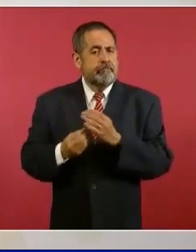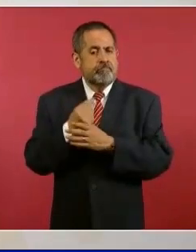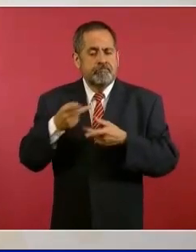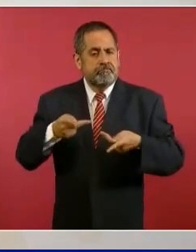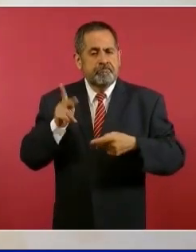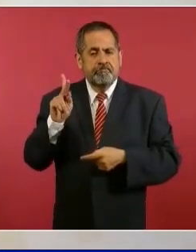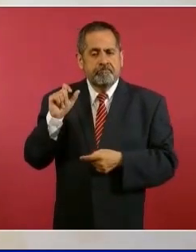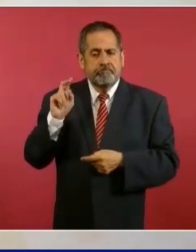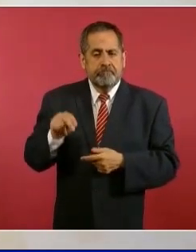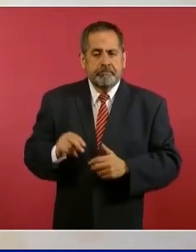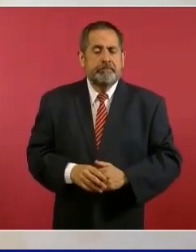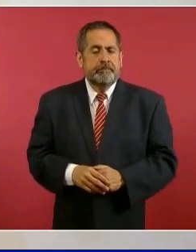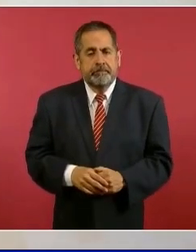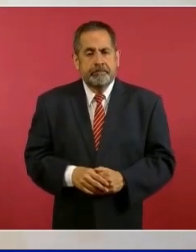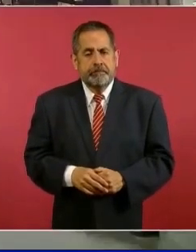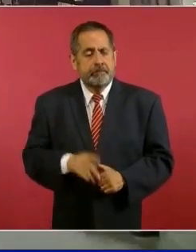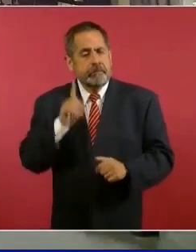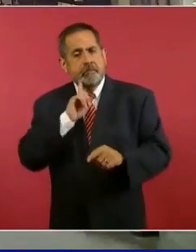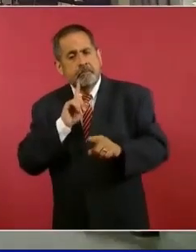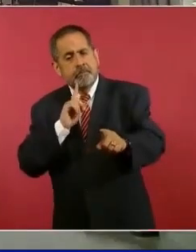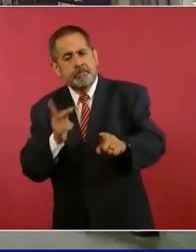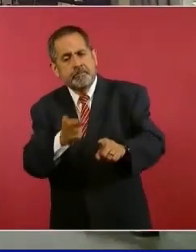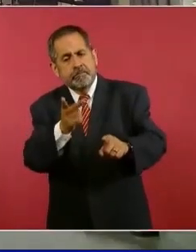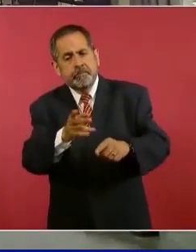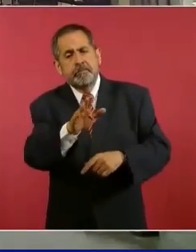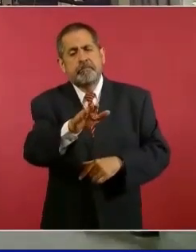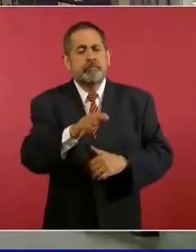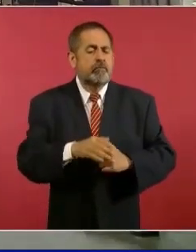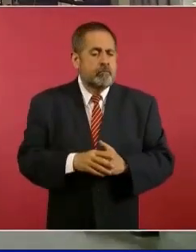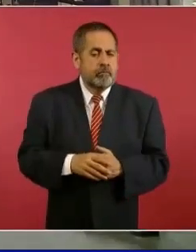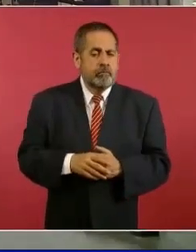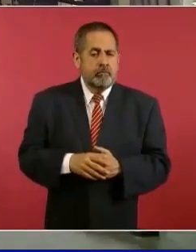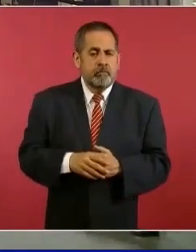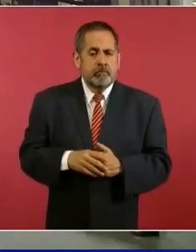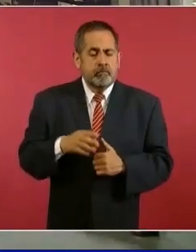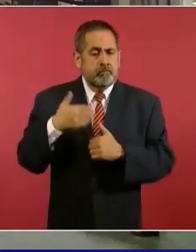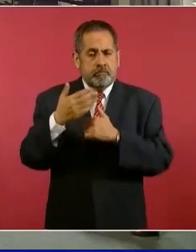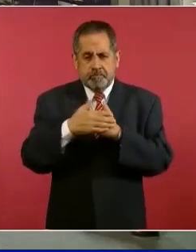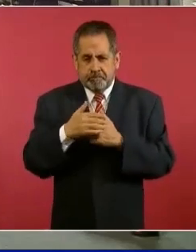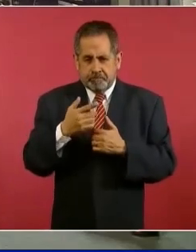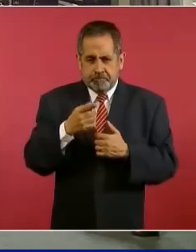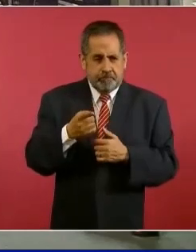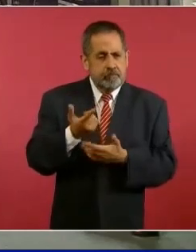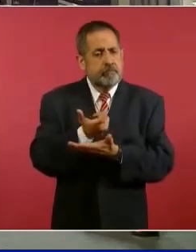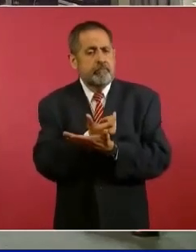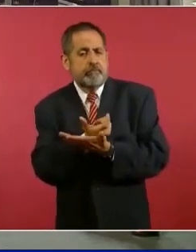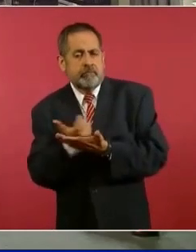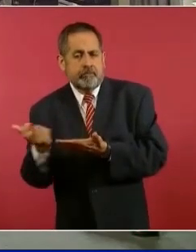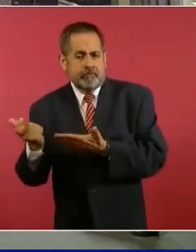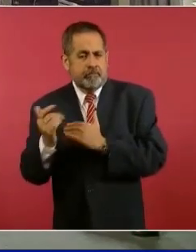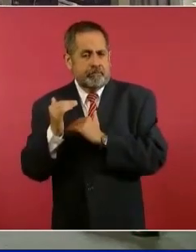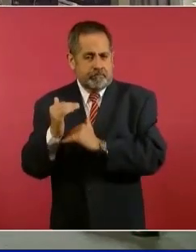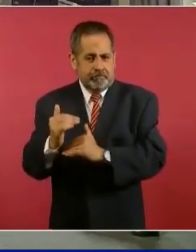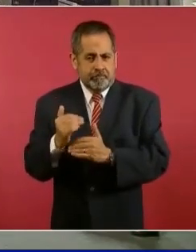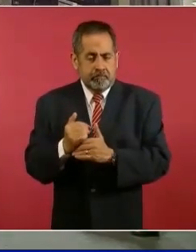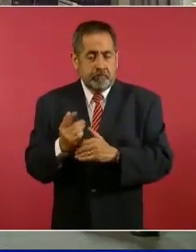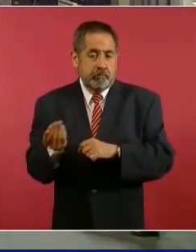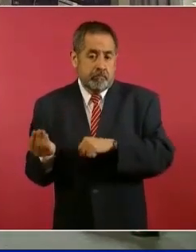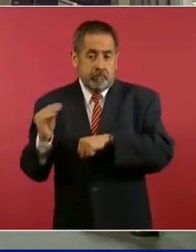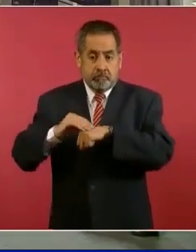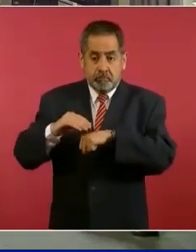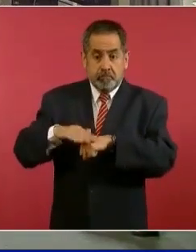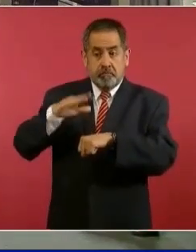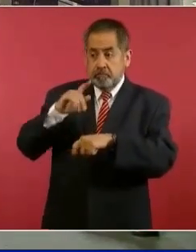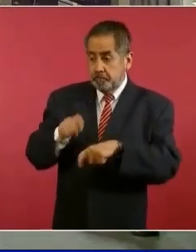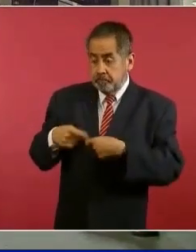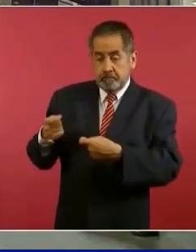Y tendría también que en las revisiones salariales, en la propia revisión del salario mínimo, haber un incremento mayor, porque